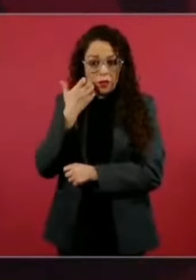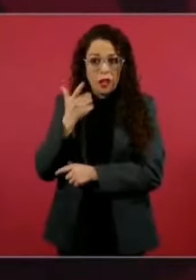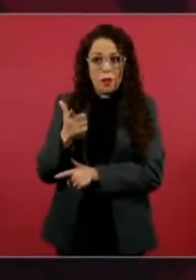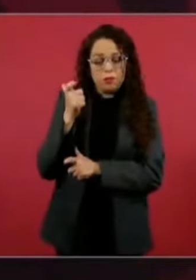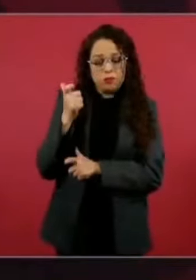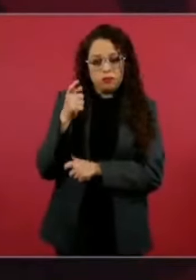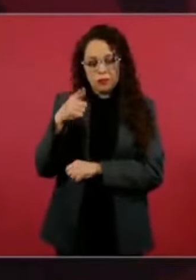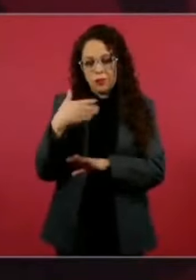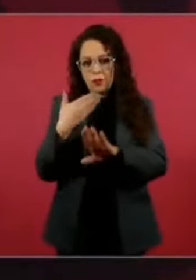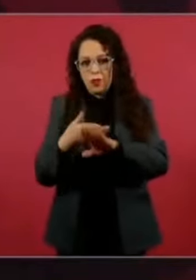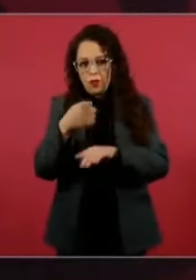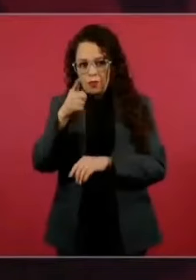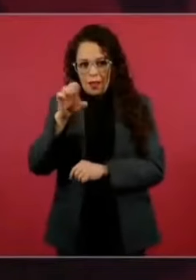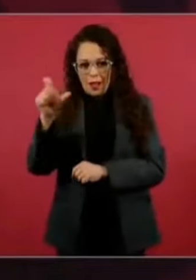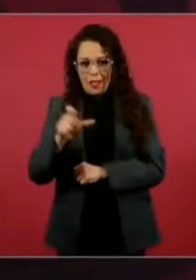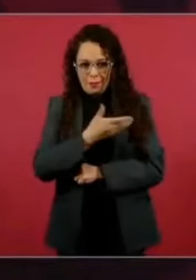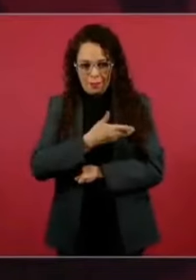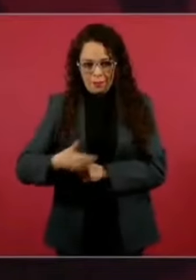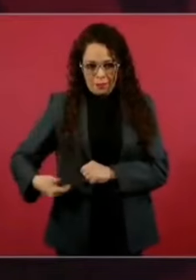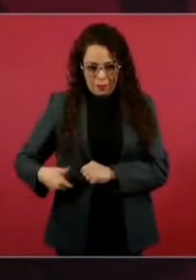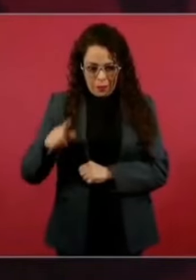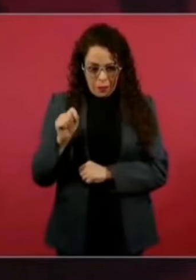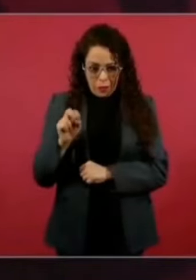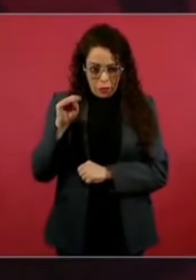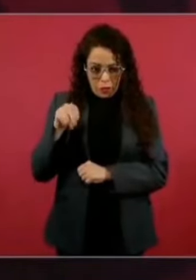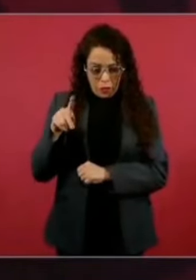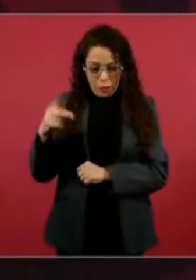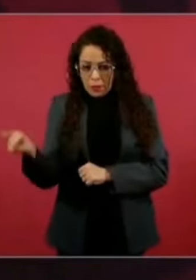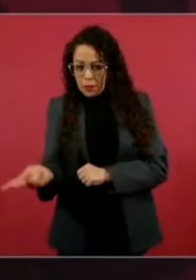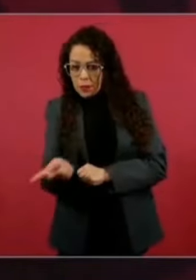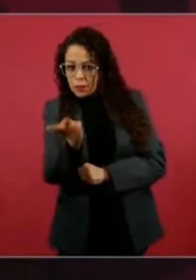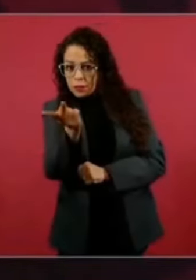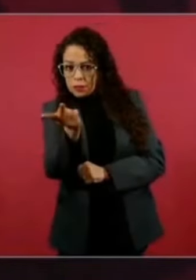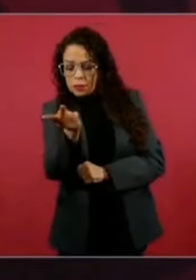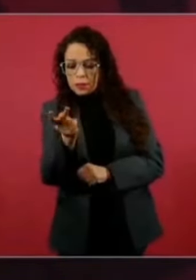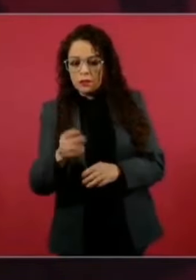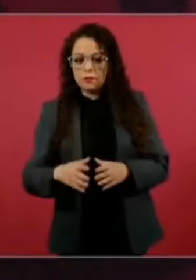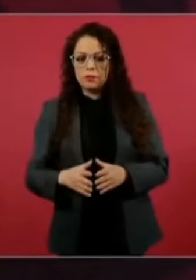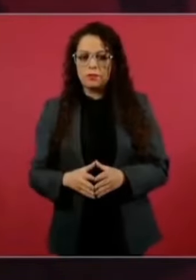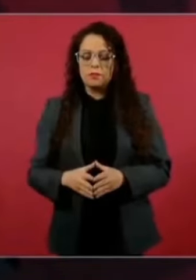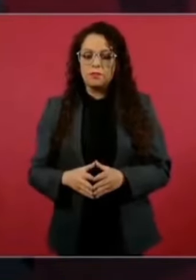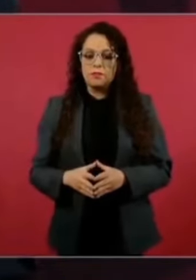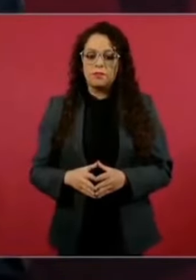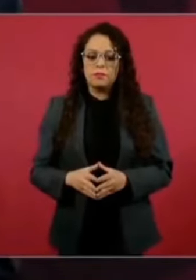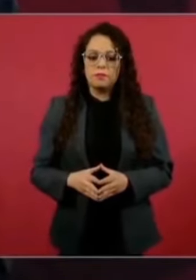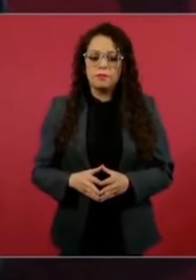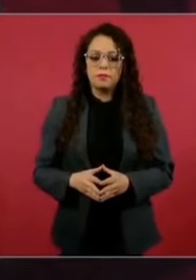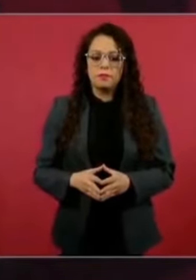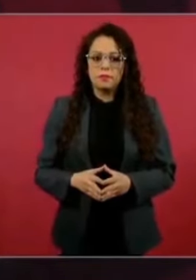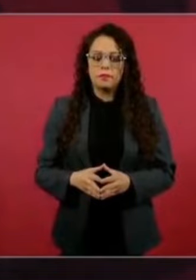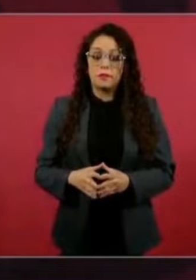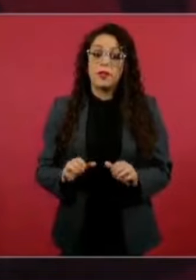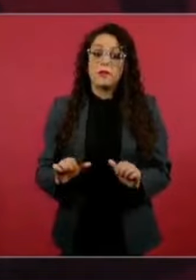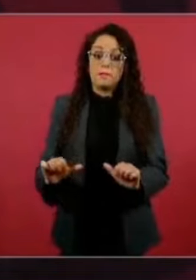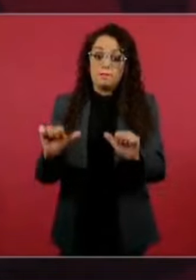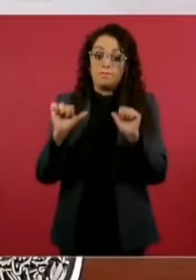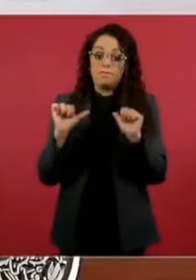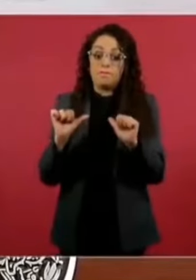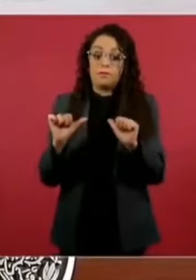se asesinó al presidente,